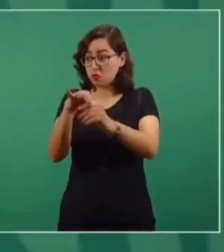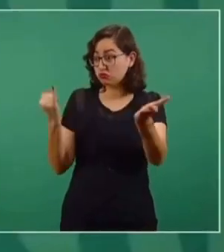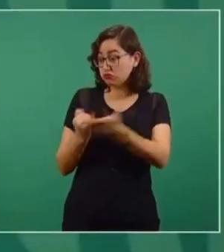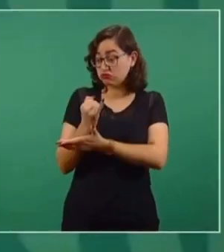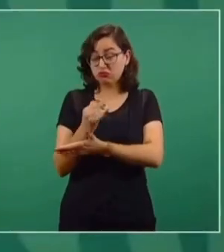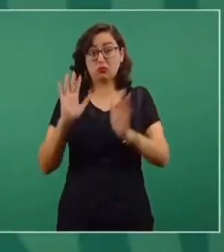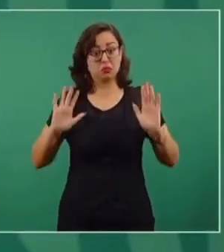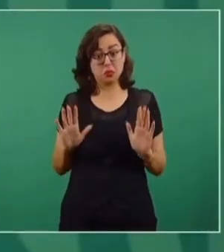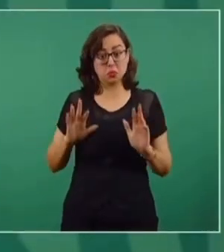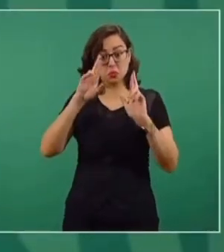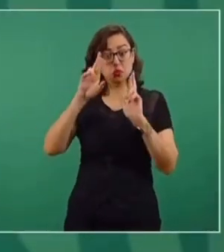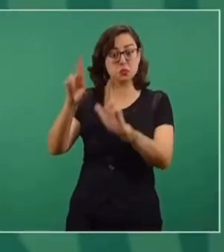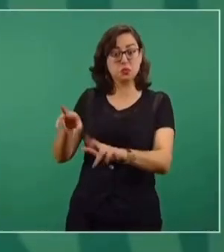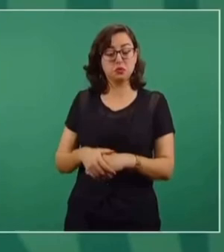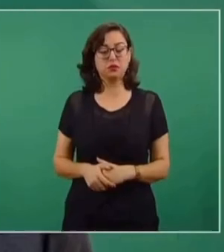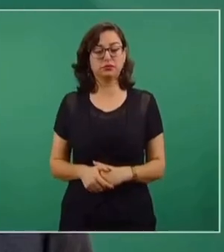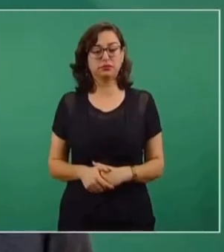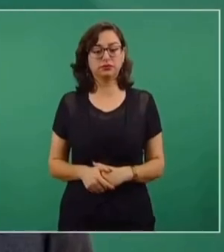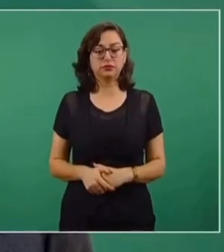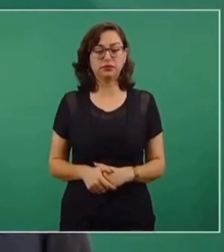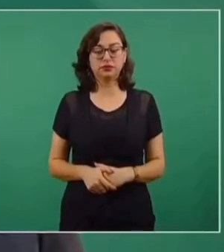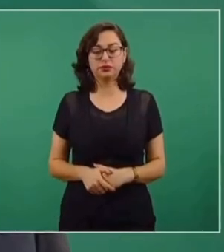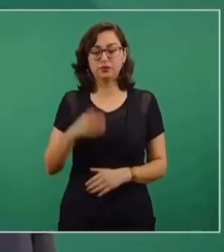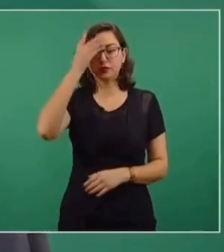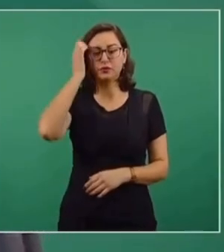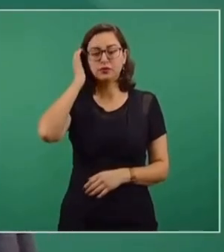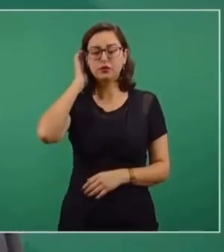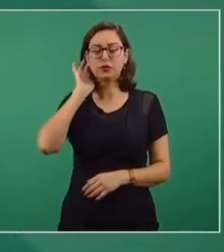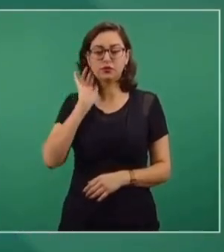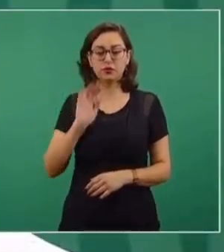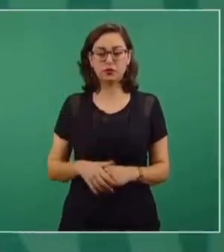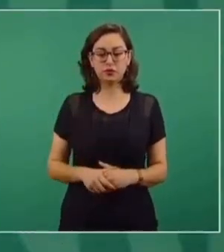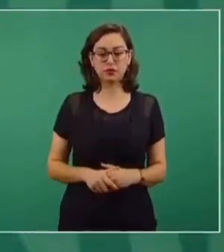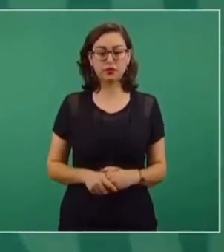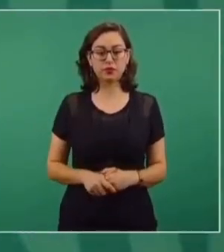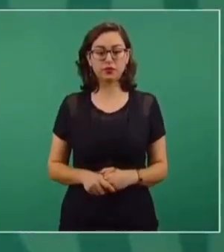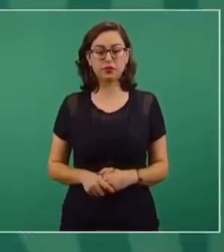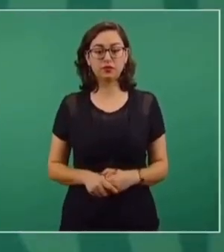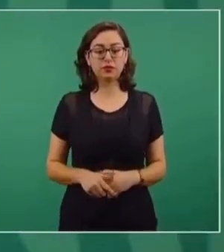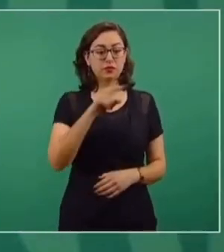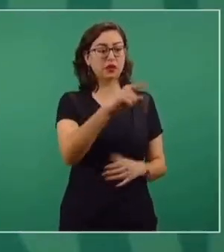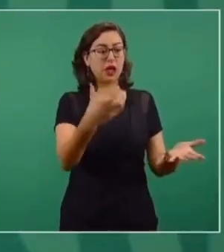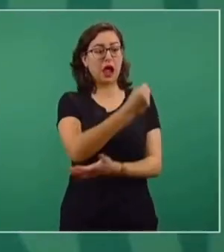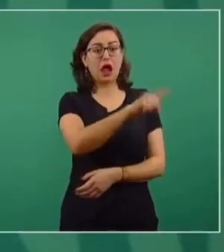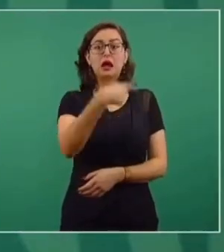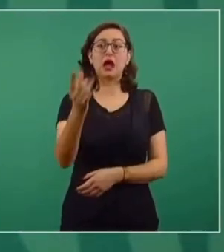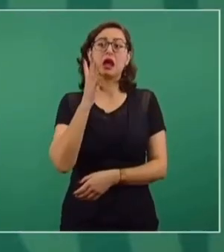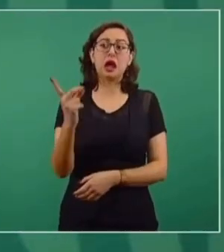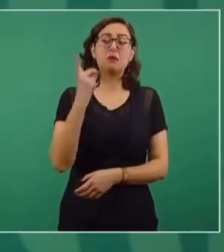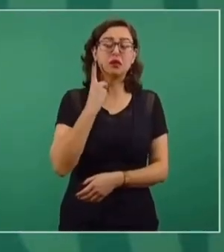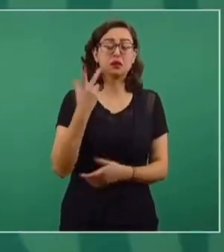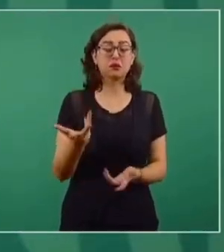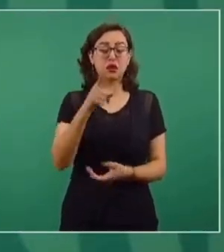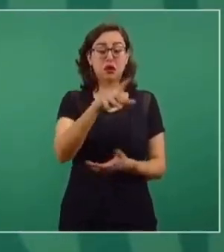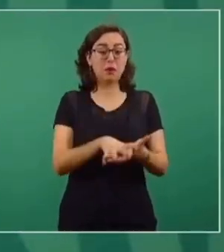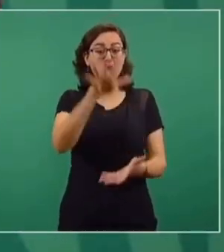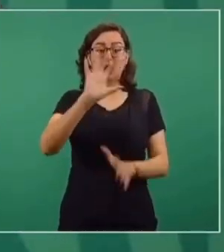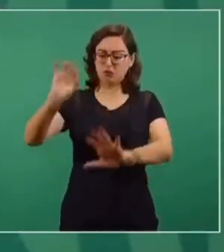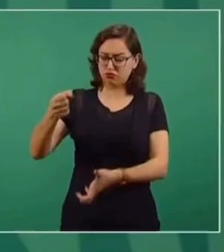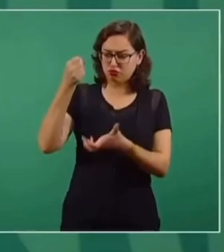que si ganan nuestros opositores y tienen mayoría en el Congreso, nos van a quitar el presupuesto.